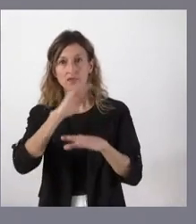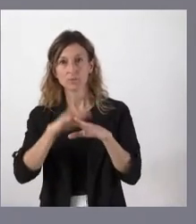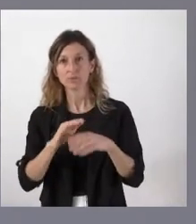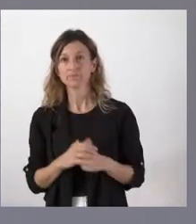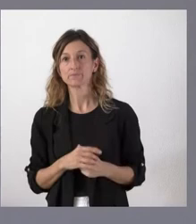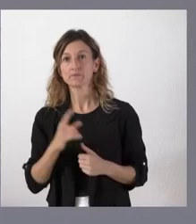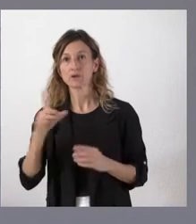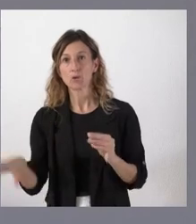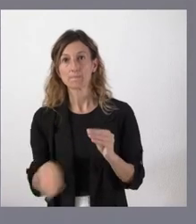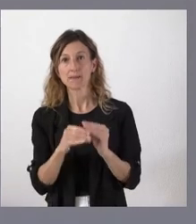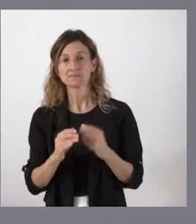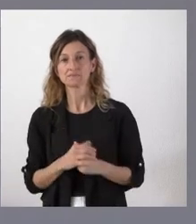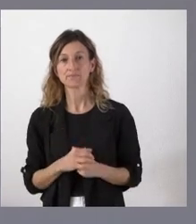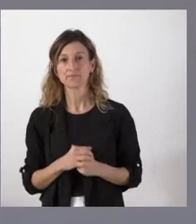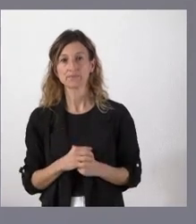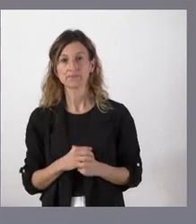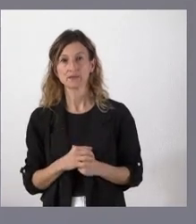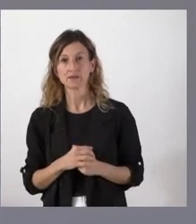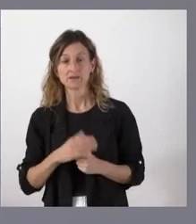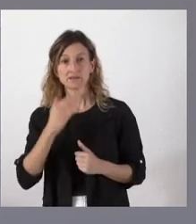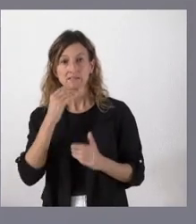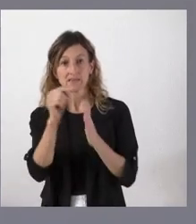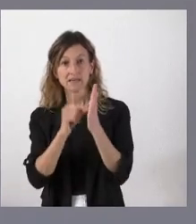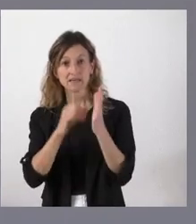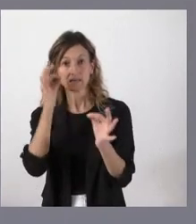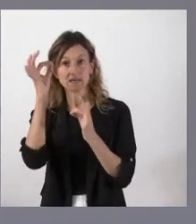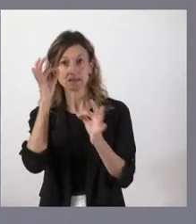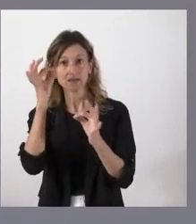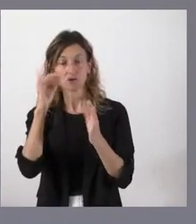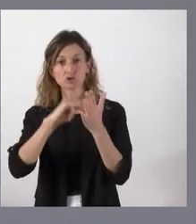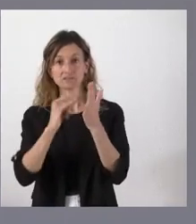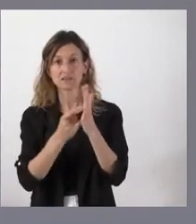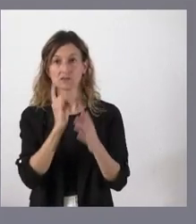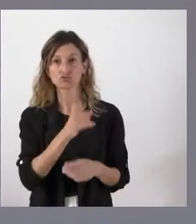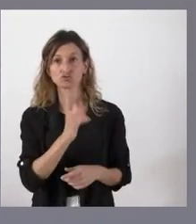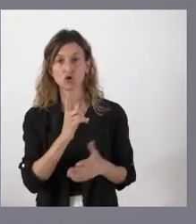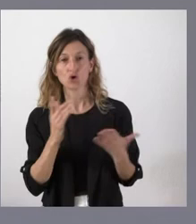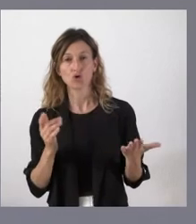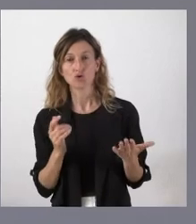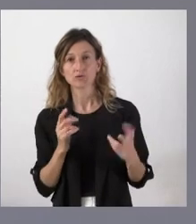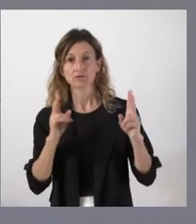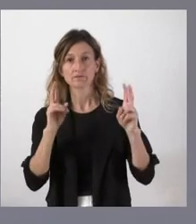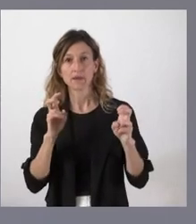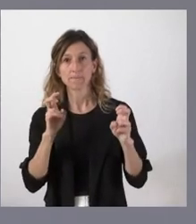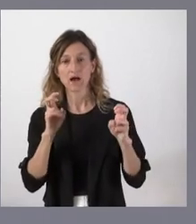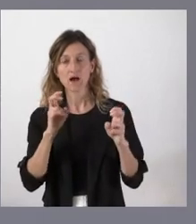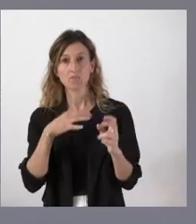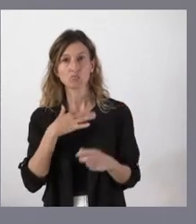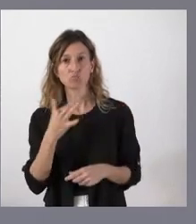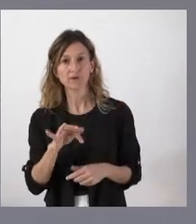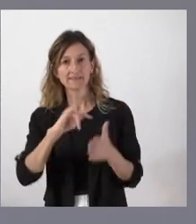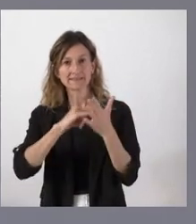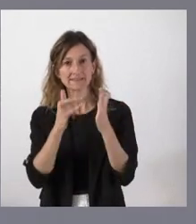cosa adicional, estamos convencidos de que si los criterios fueran puramente técnicos, basados estrictamente en las posibilidades